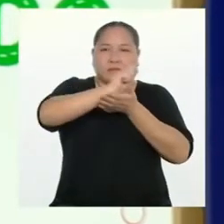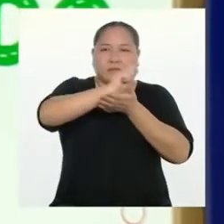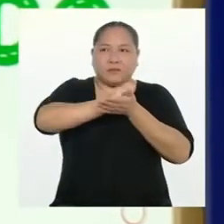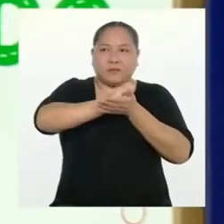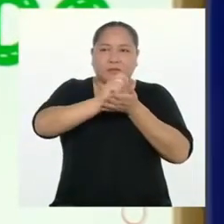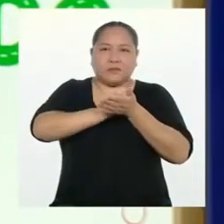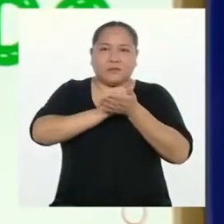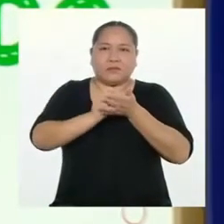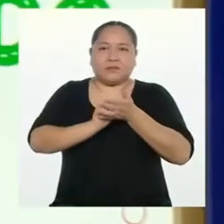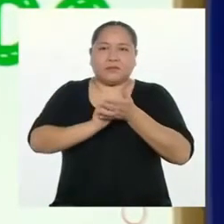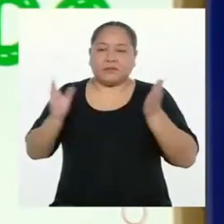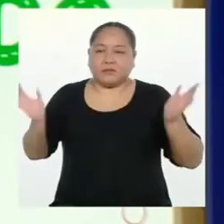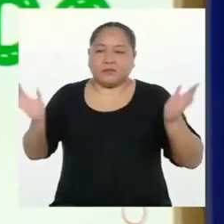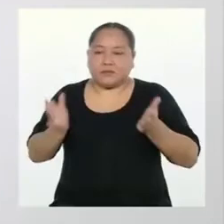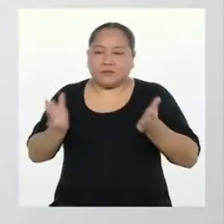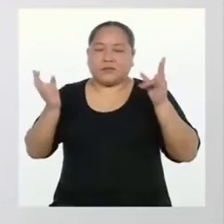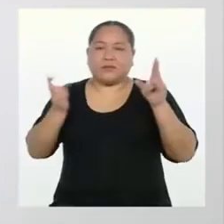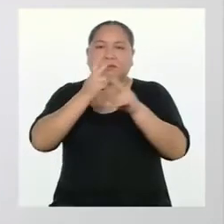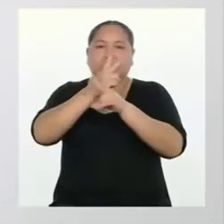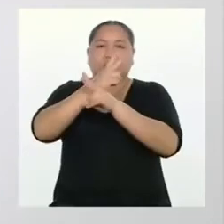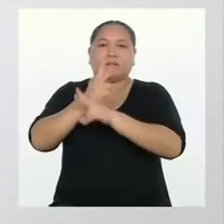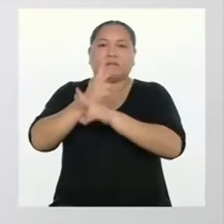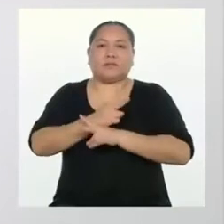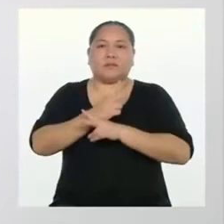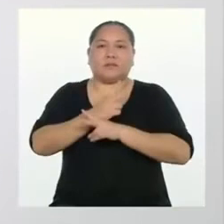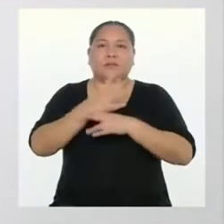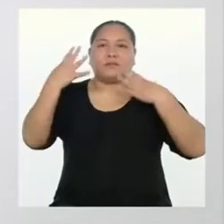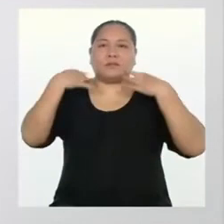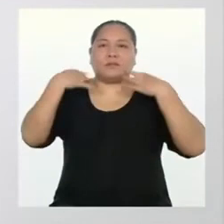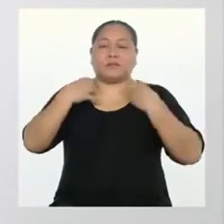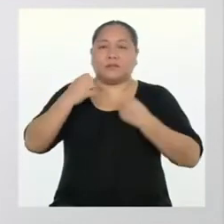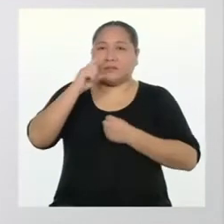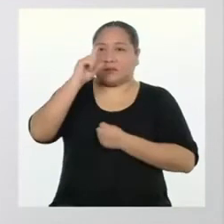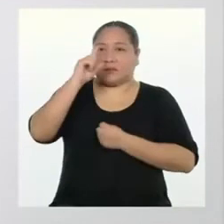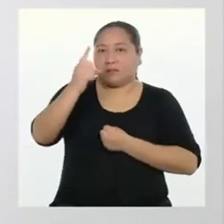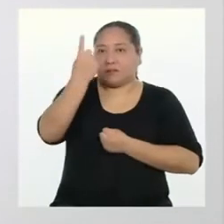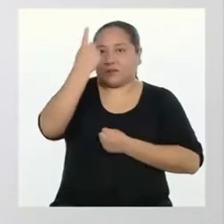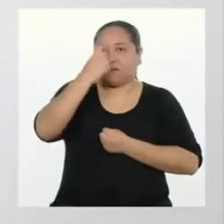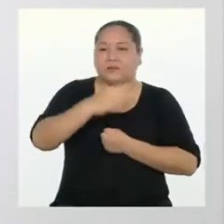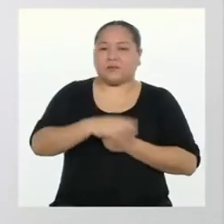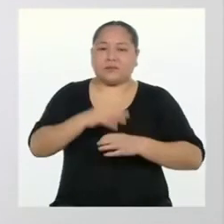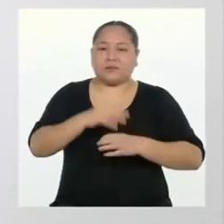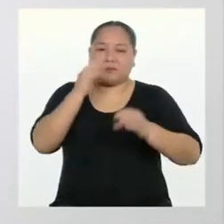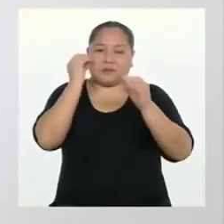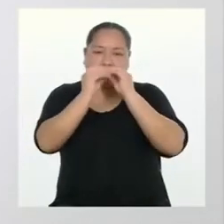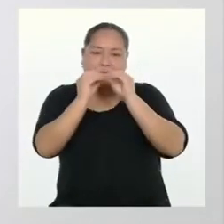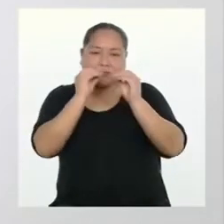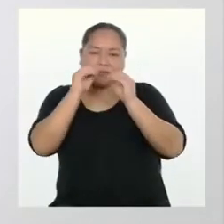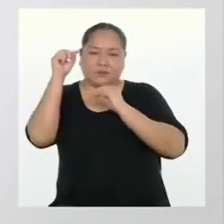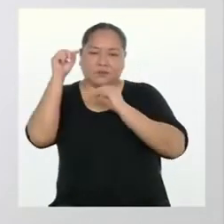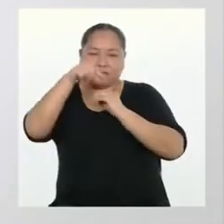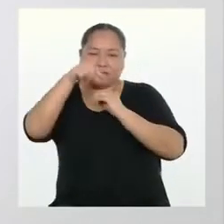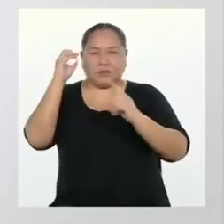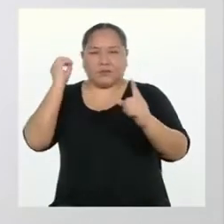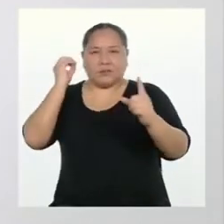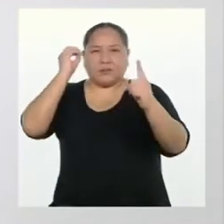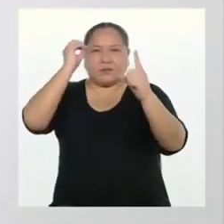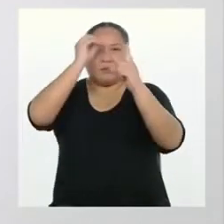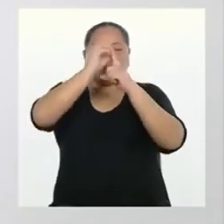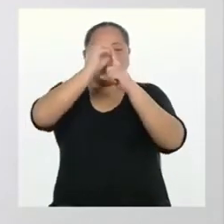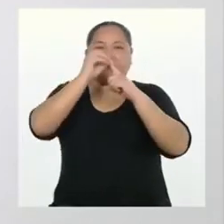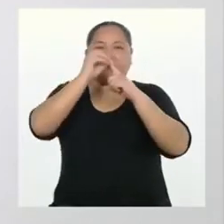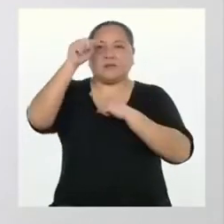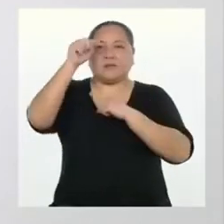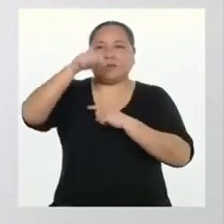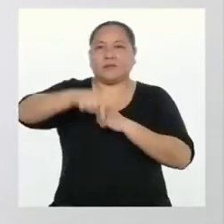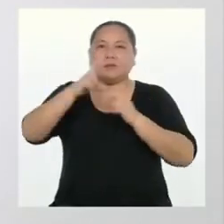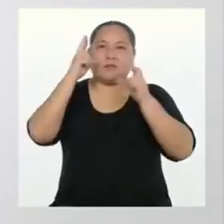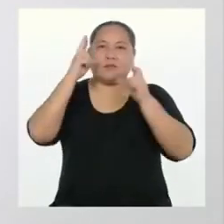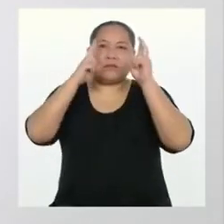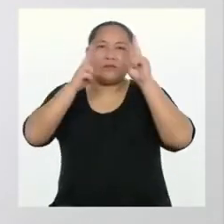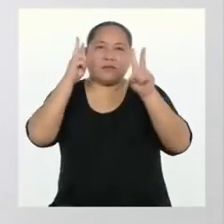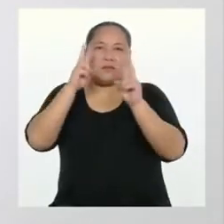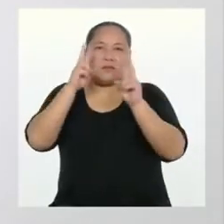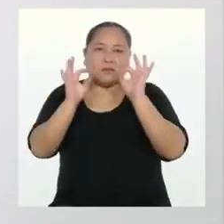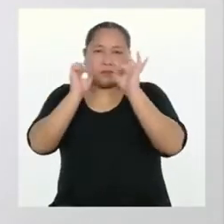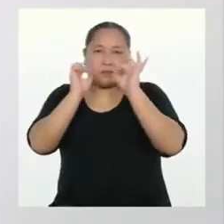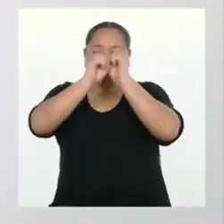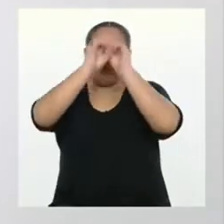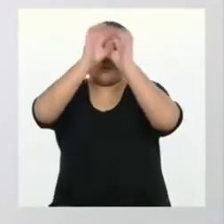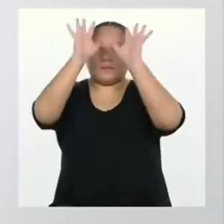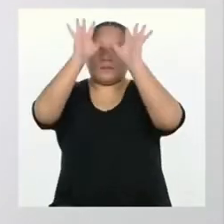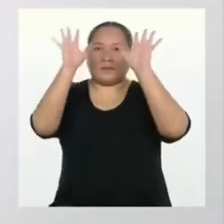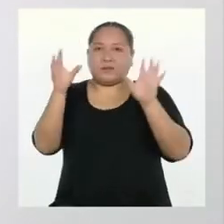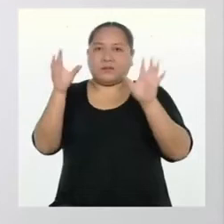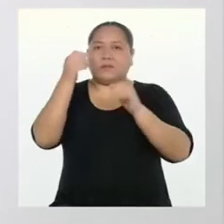propuesta para motivar el cuidado de la salud. El primer paso para resolver este reto es definir muy